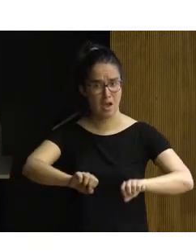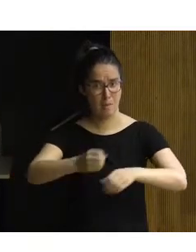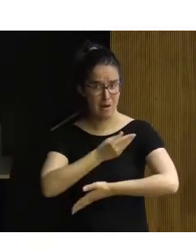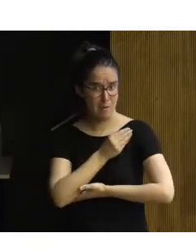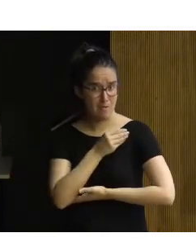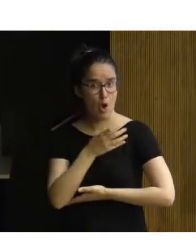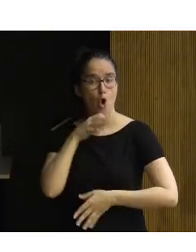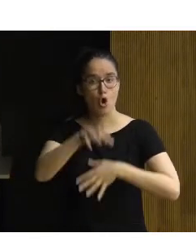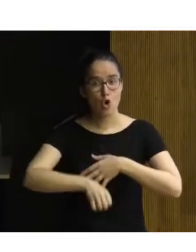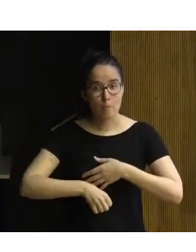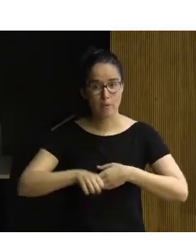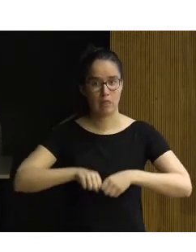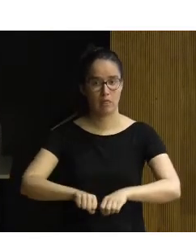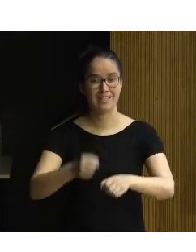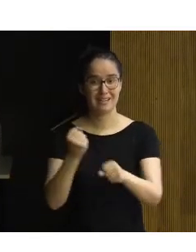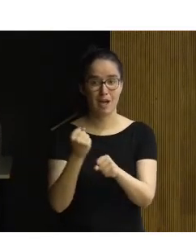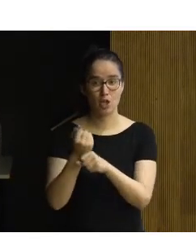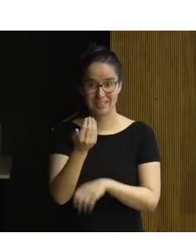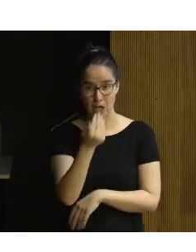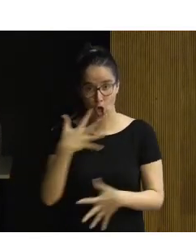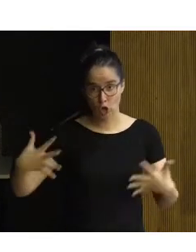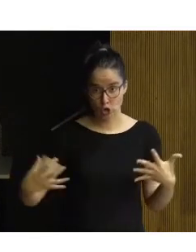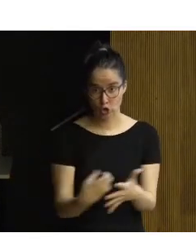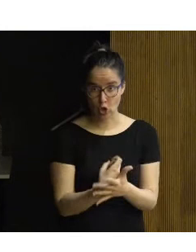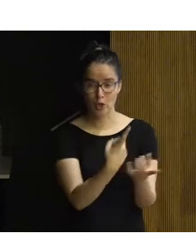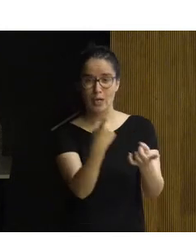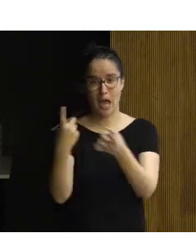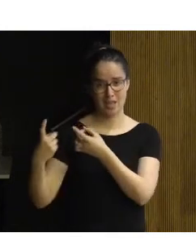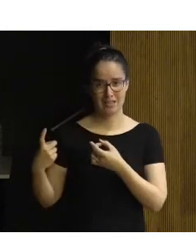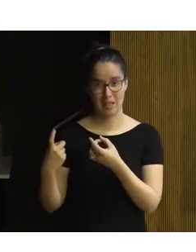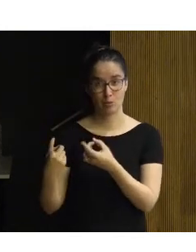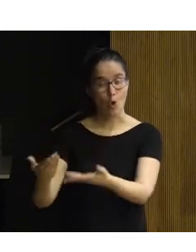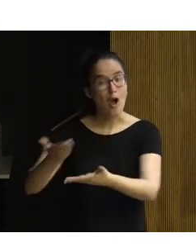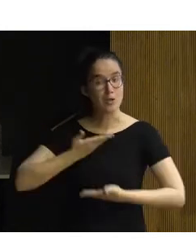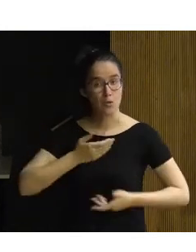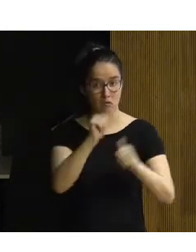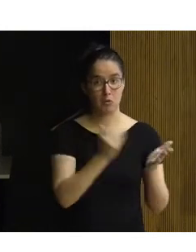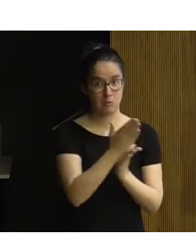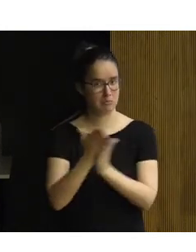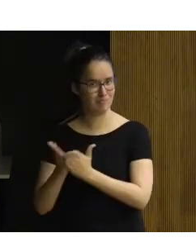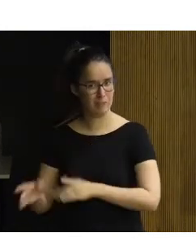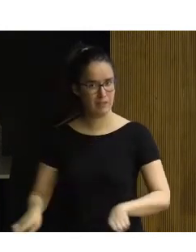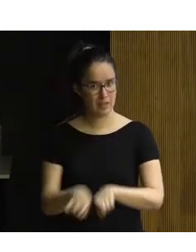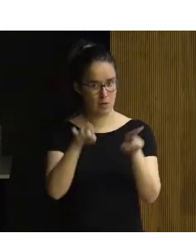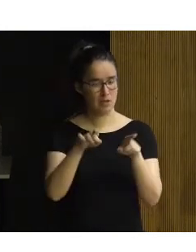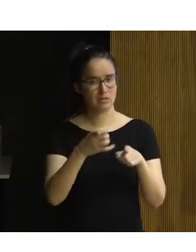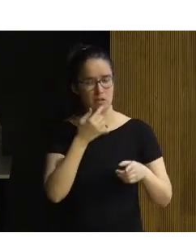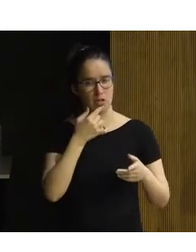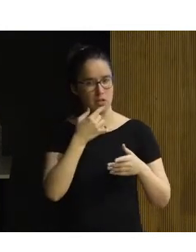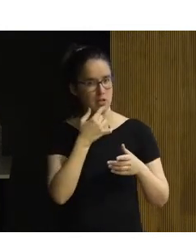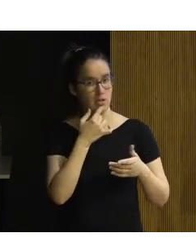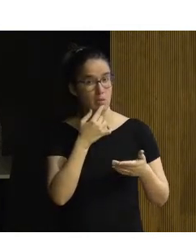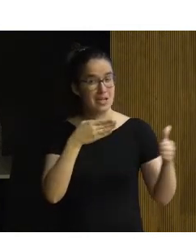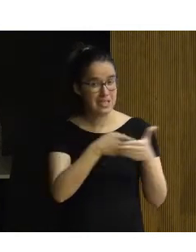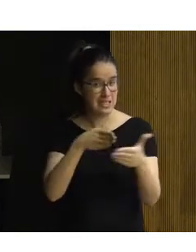o de la compra, trabajadores de correos, y en general todos nos beneficiamos de ella de una u otra forma. Hace un largo recorrido por las